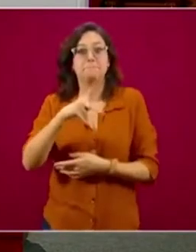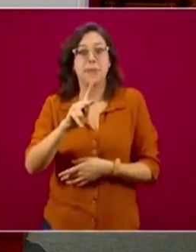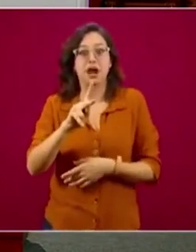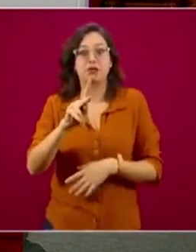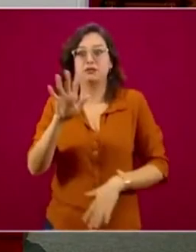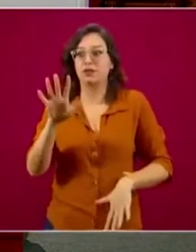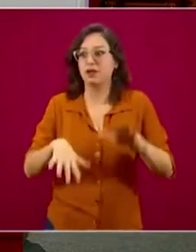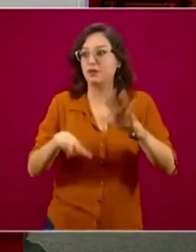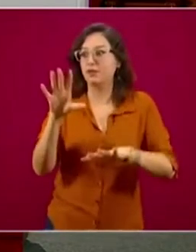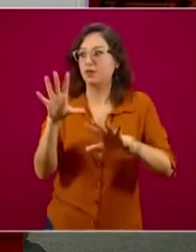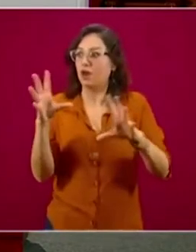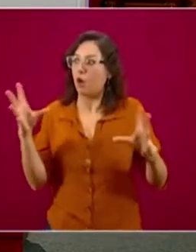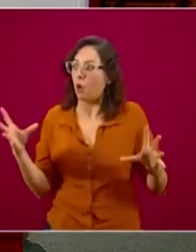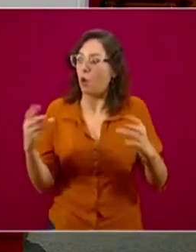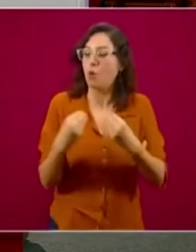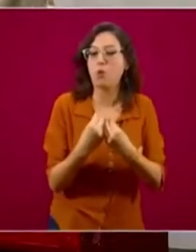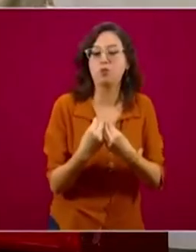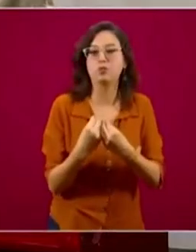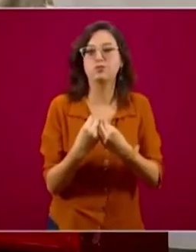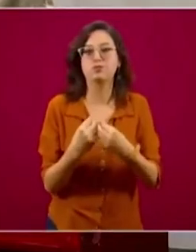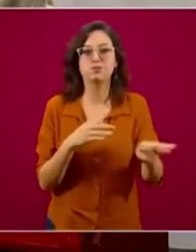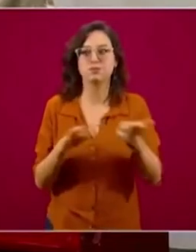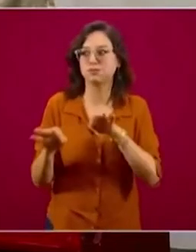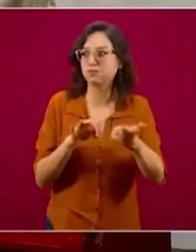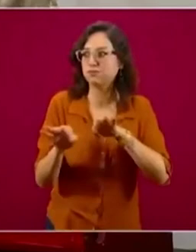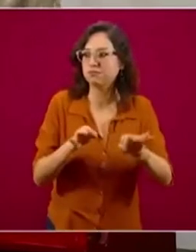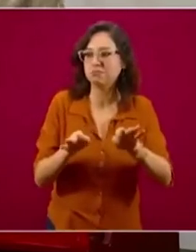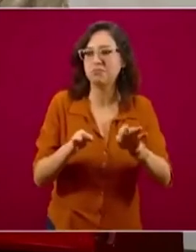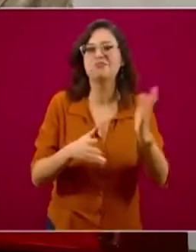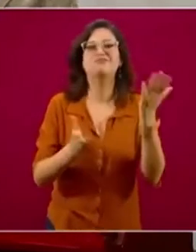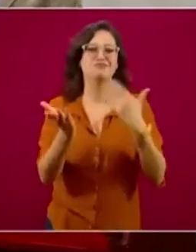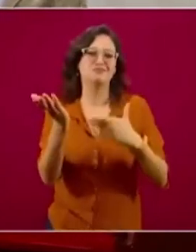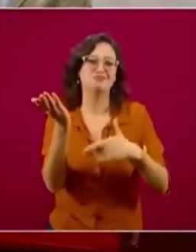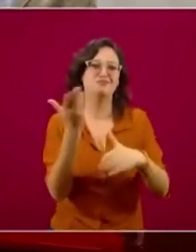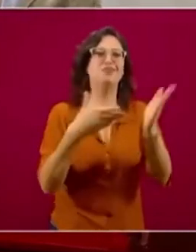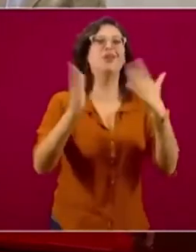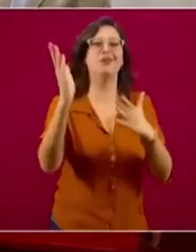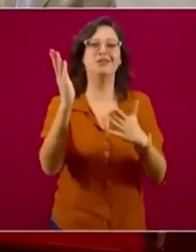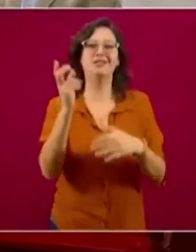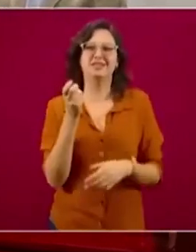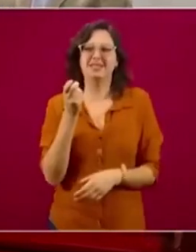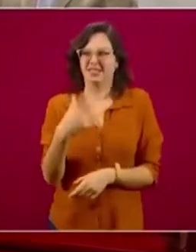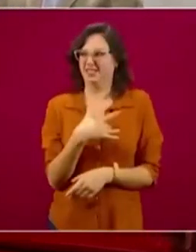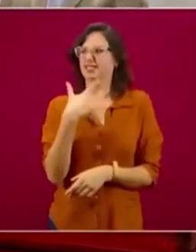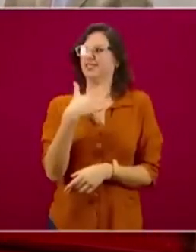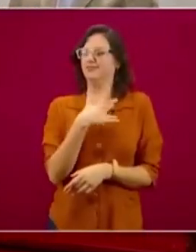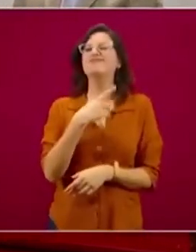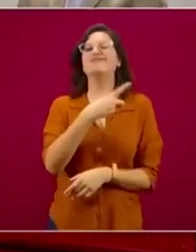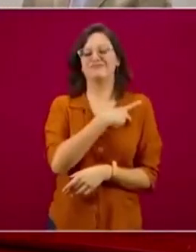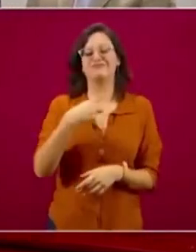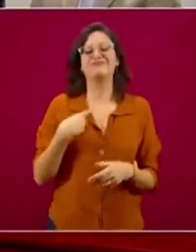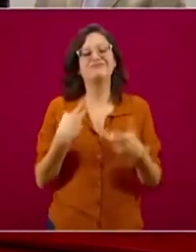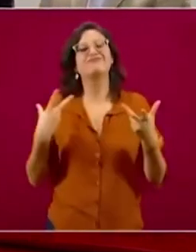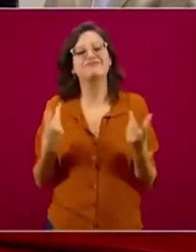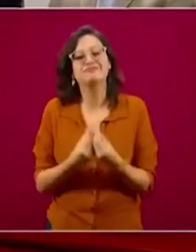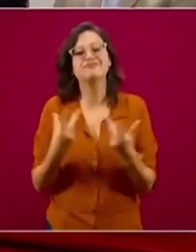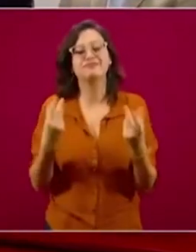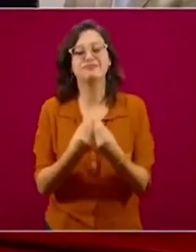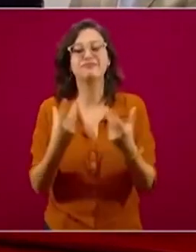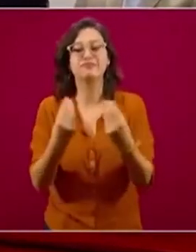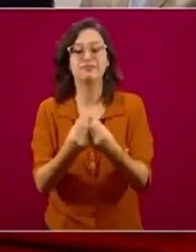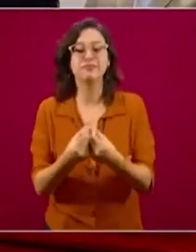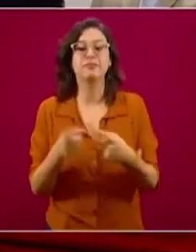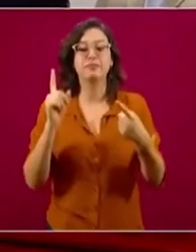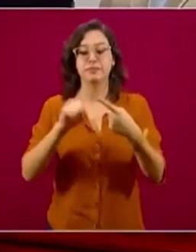y eso nos alienta a seguirlo haciendo. Lo hicimos en este caso, lo hicimos en el caso de la